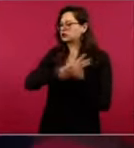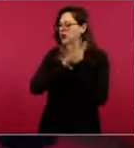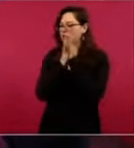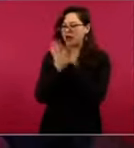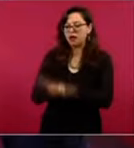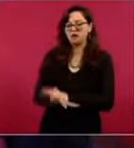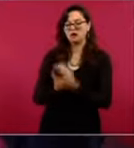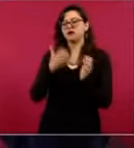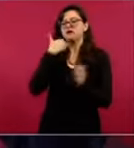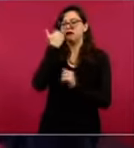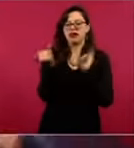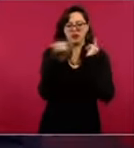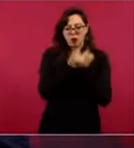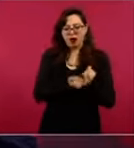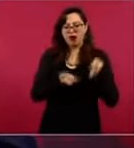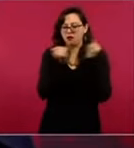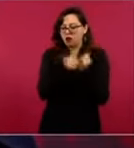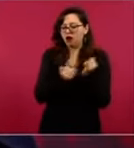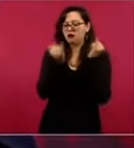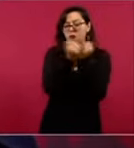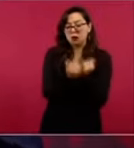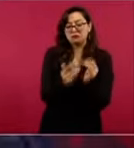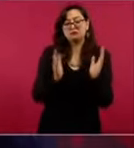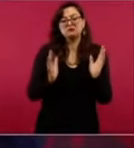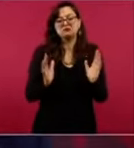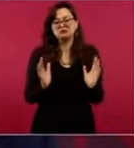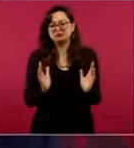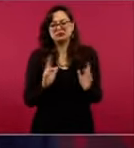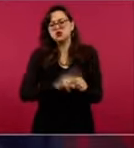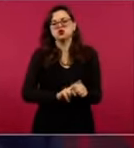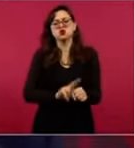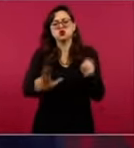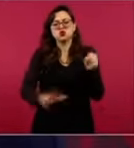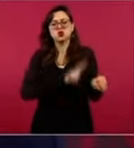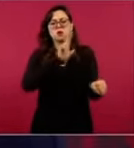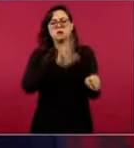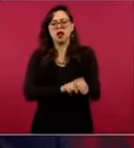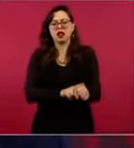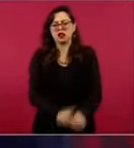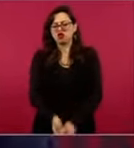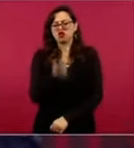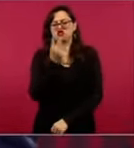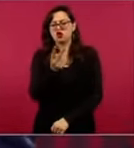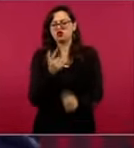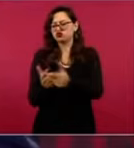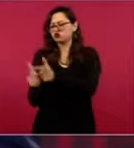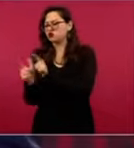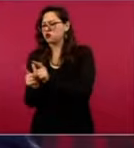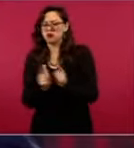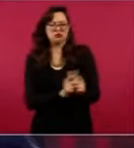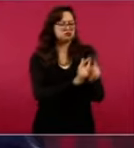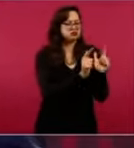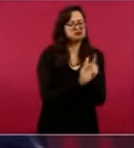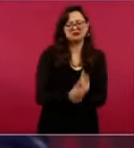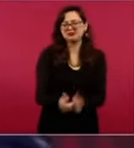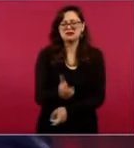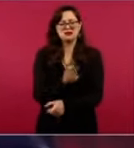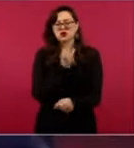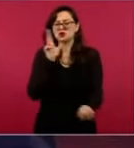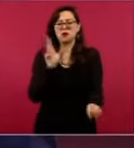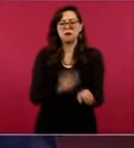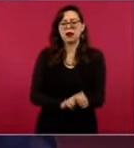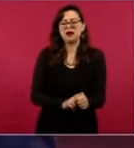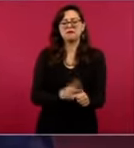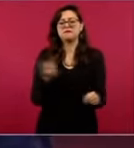que quiere mantener el estatus quo. Eso siempre ha existido también, por eso no tenemos